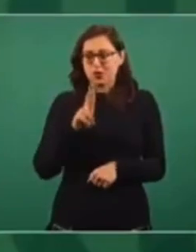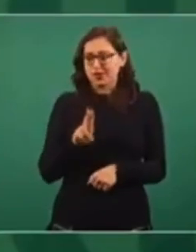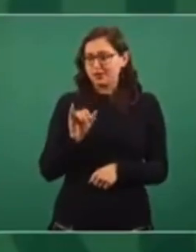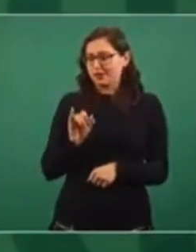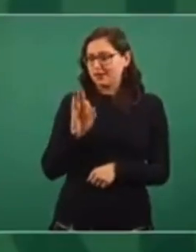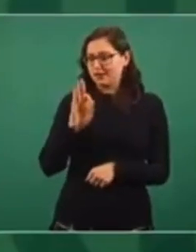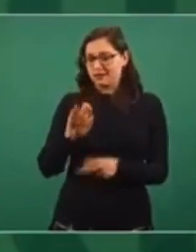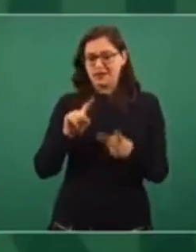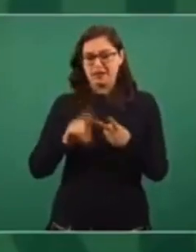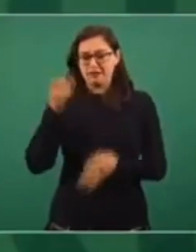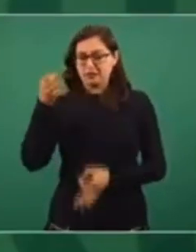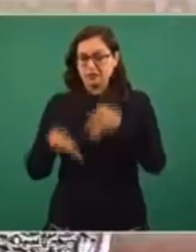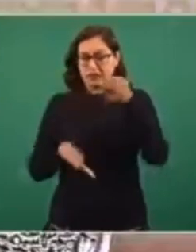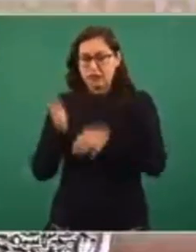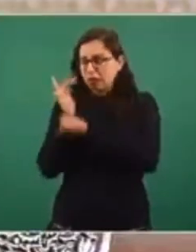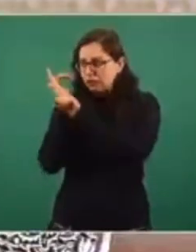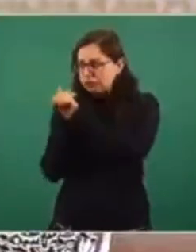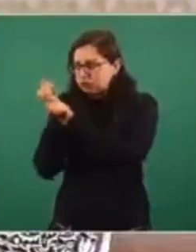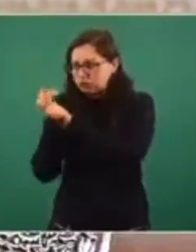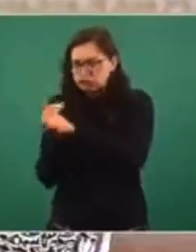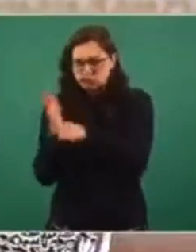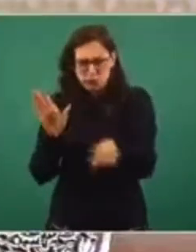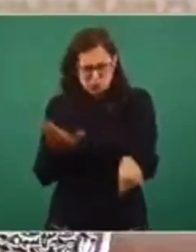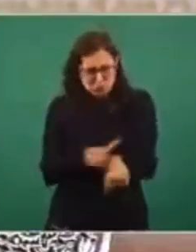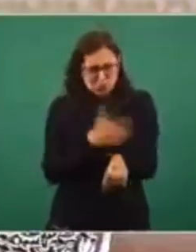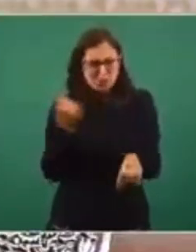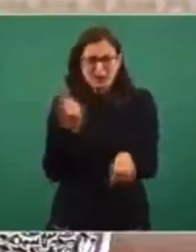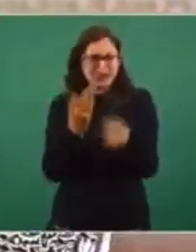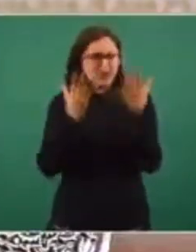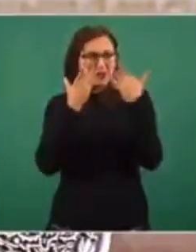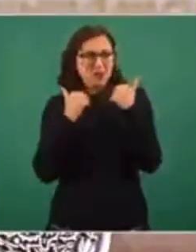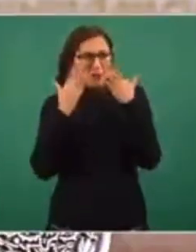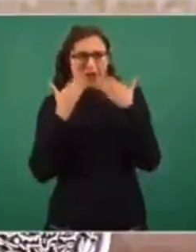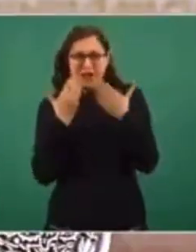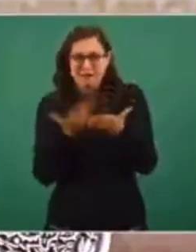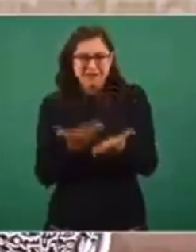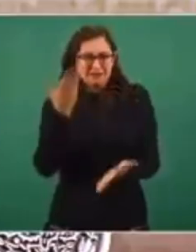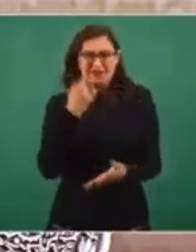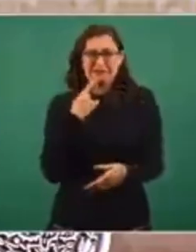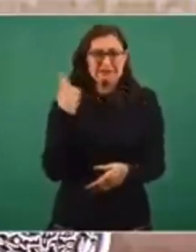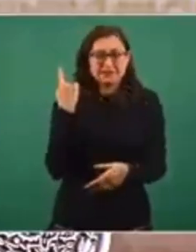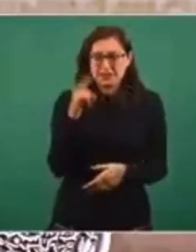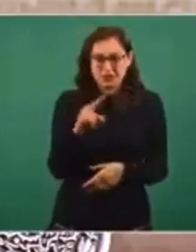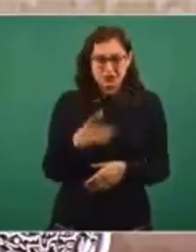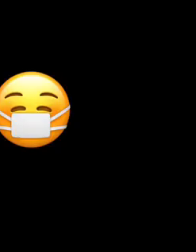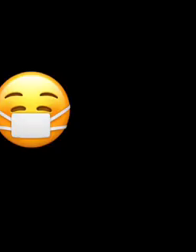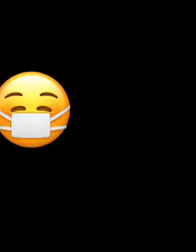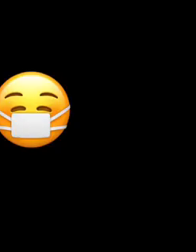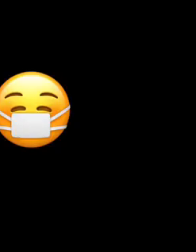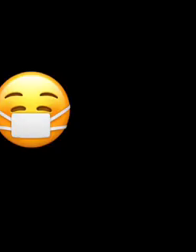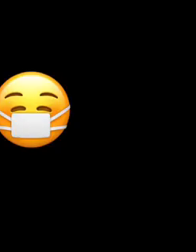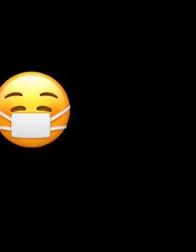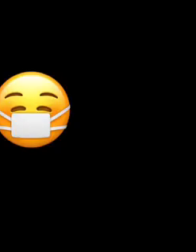fiscalías, en su caso la Fiscalía General de la República o la Fiscalía del Estado de Sonora.